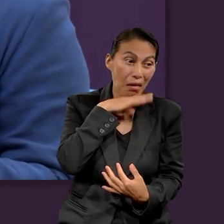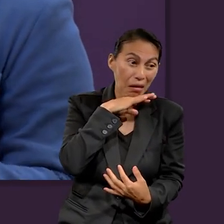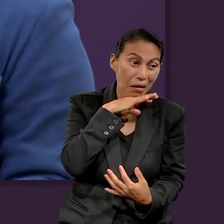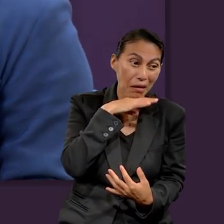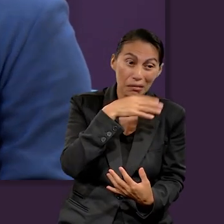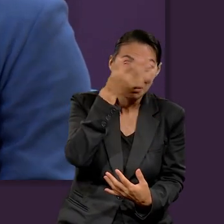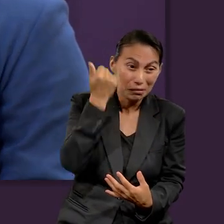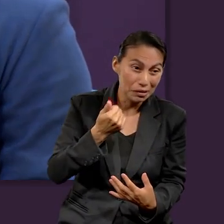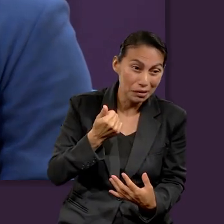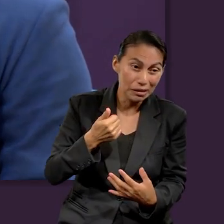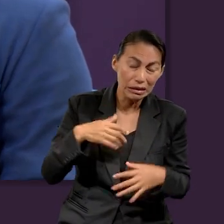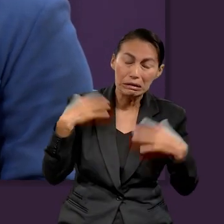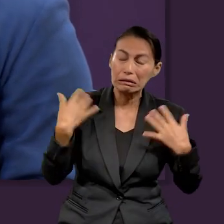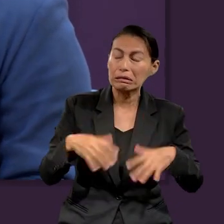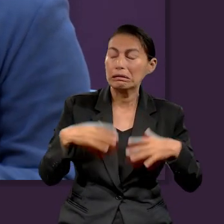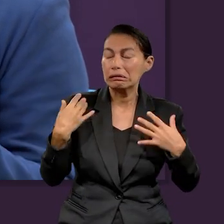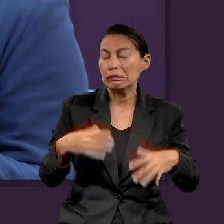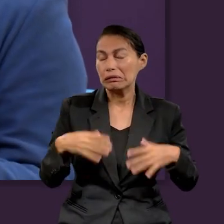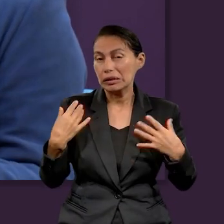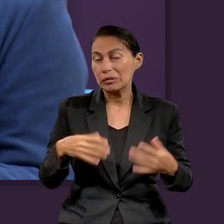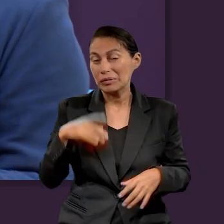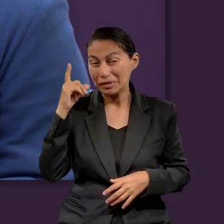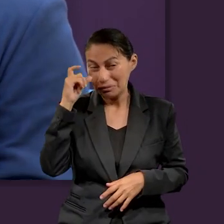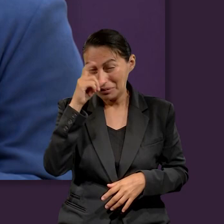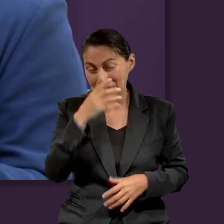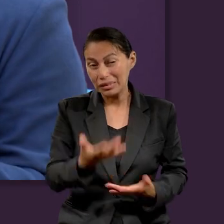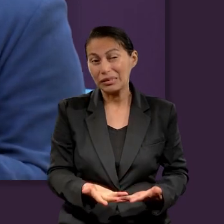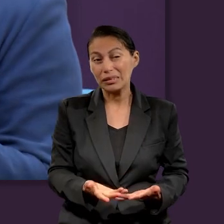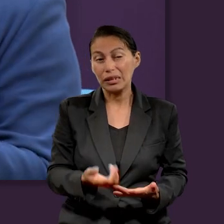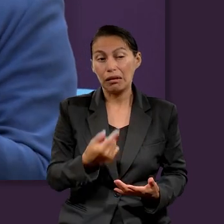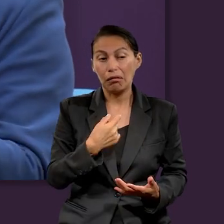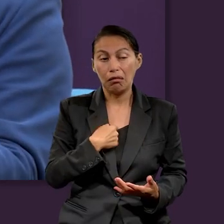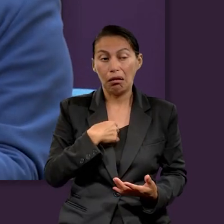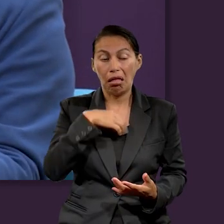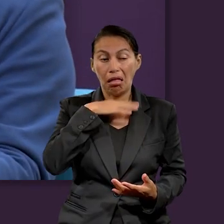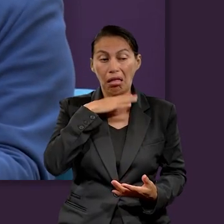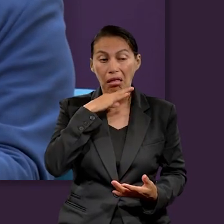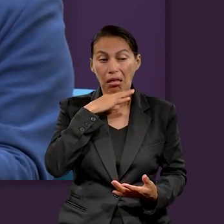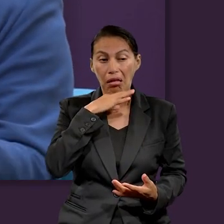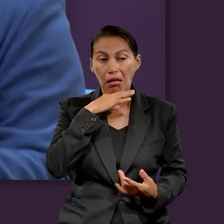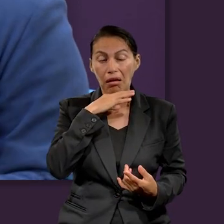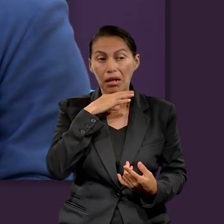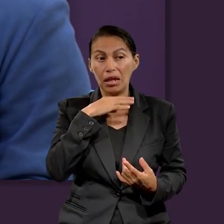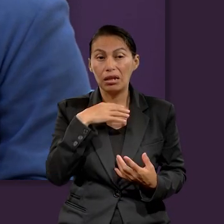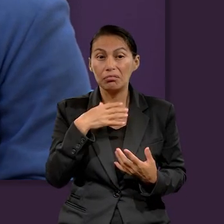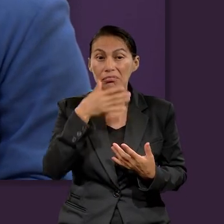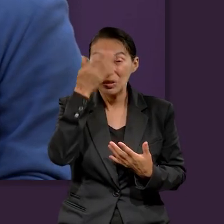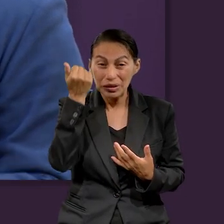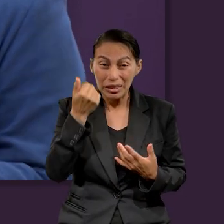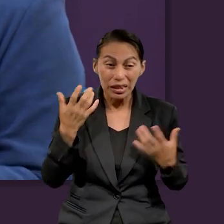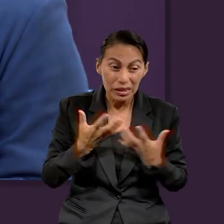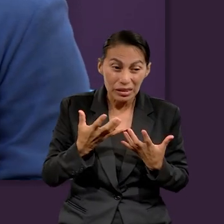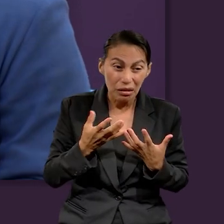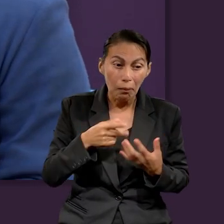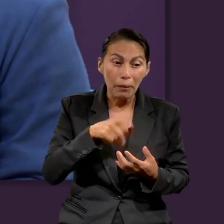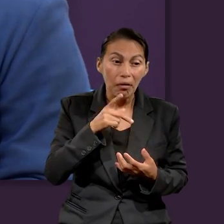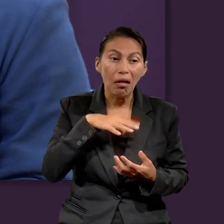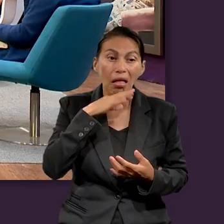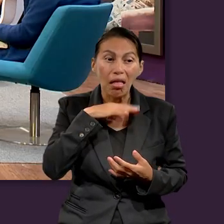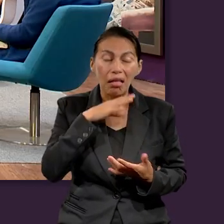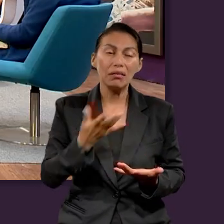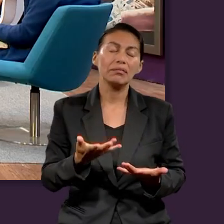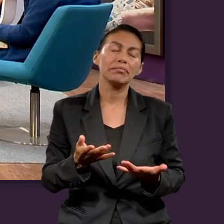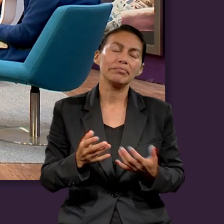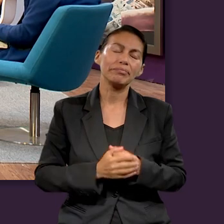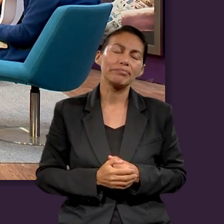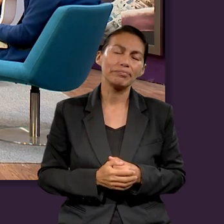¿Cómo me engañaste y no me di cuenta? Y eso es engaño, sea, hacer que hagas algo sin que te des cuenta que ya lo hiciste. Sí, esta